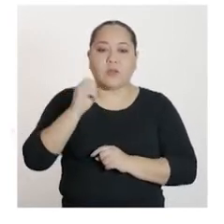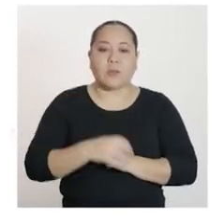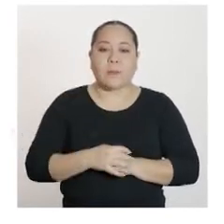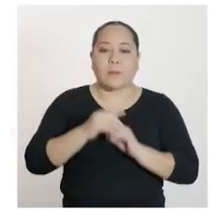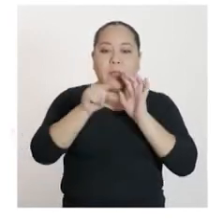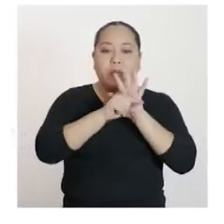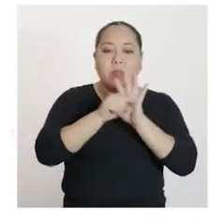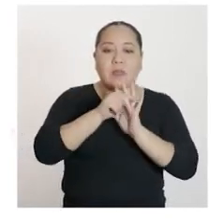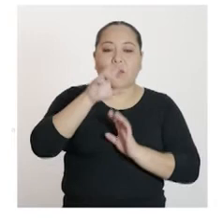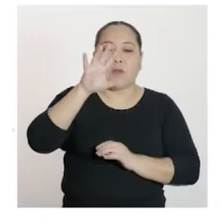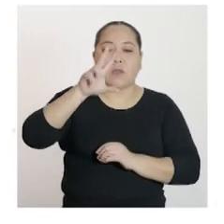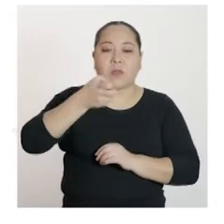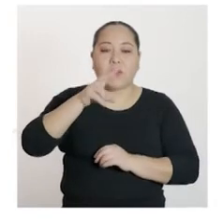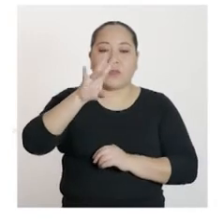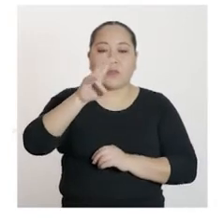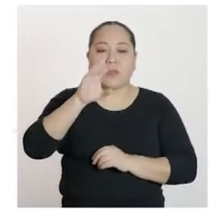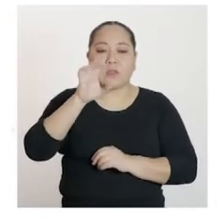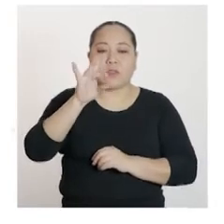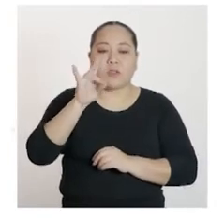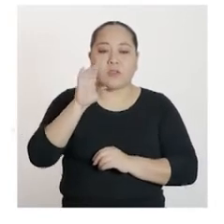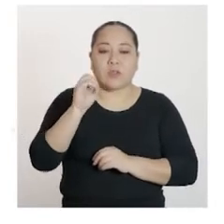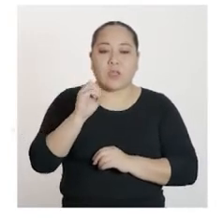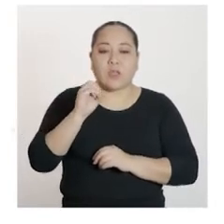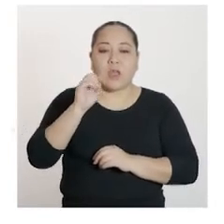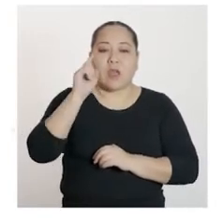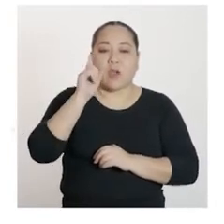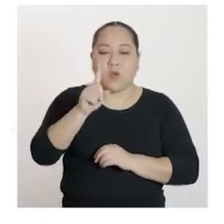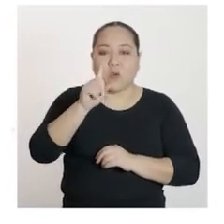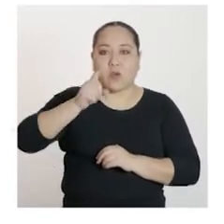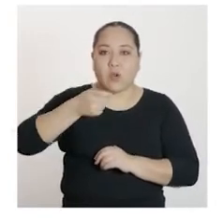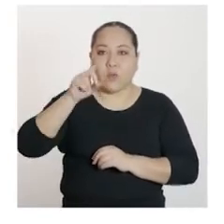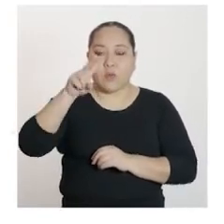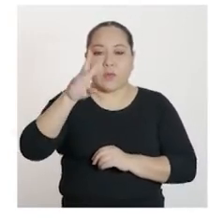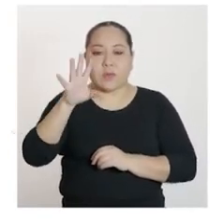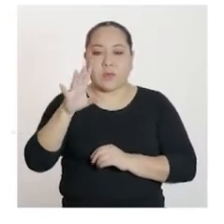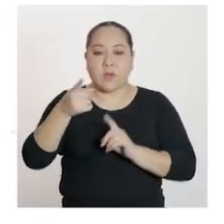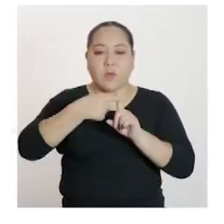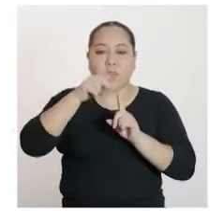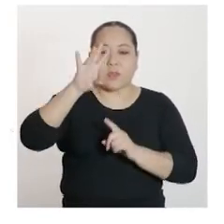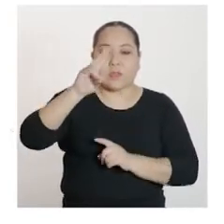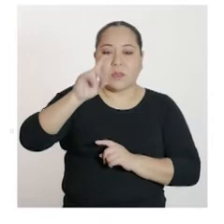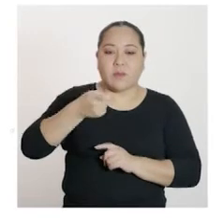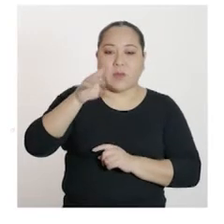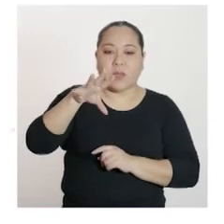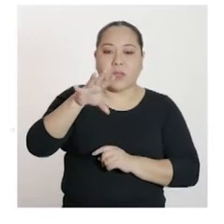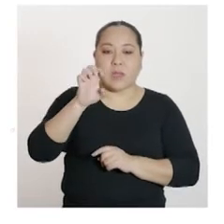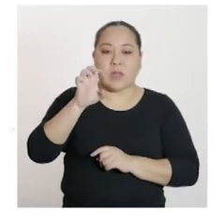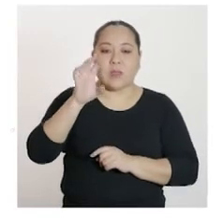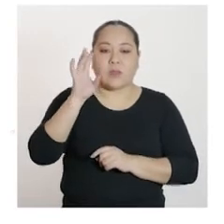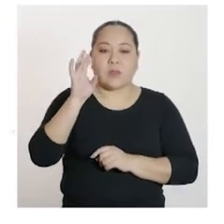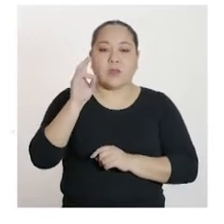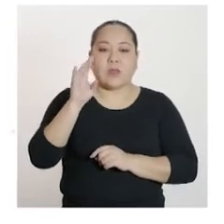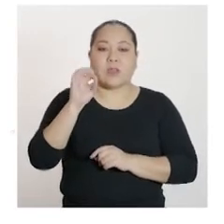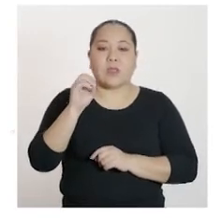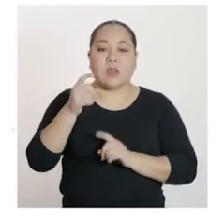3,780 y 1,25 más 7,562,5 más 3,250.